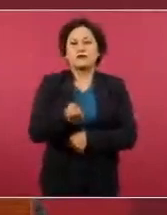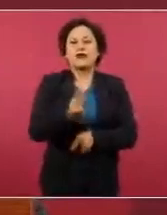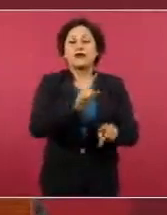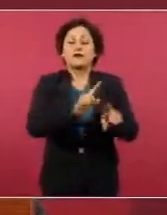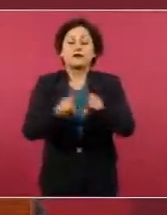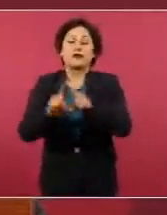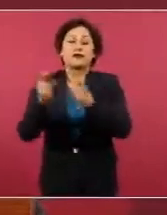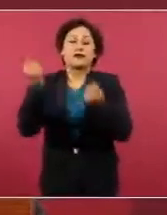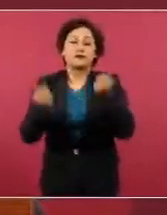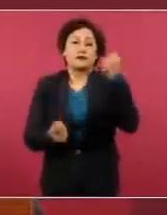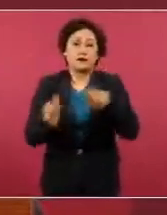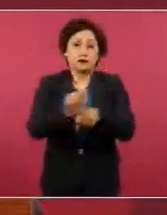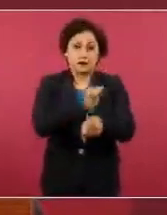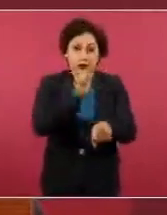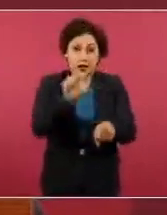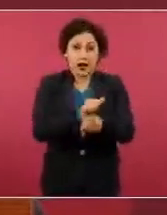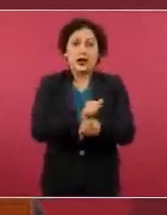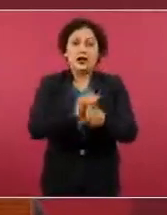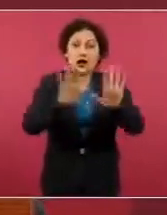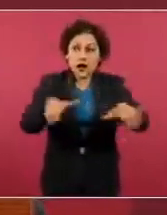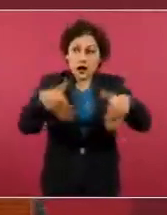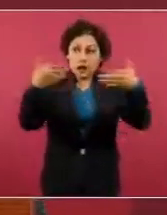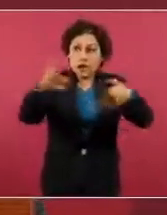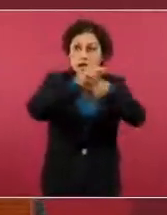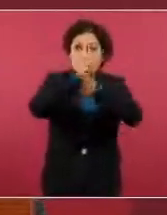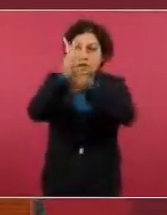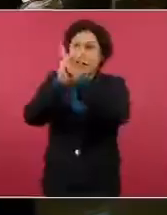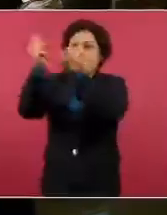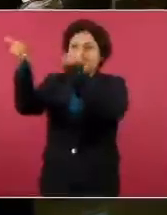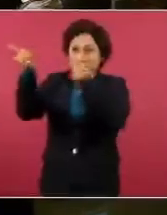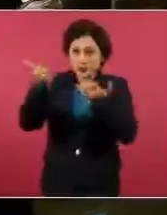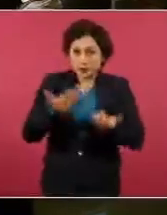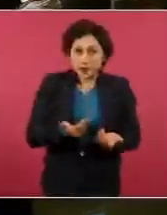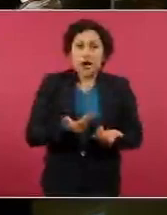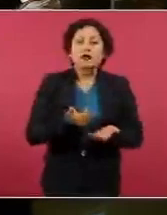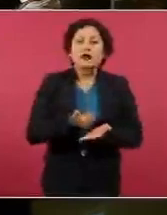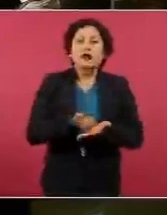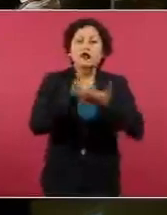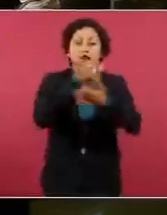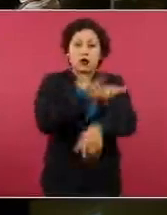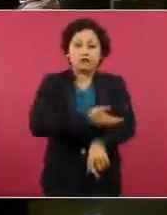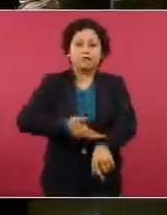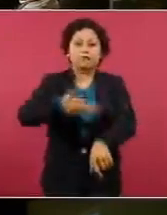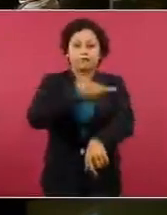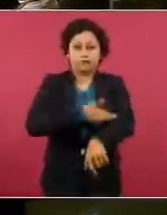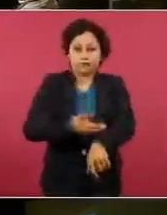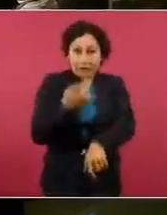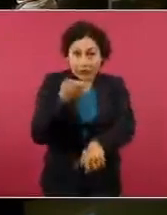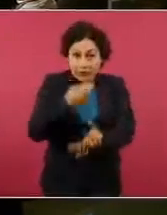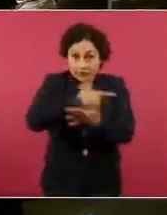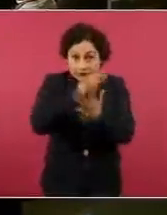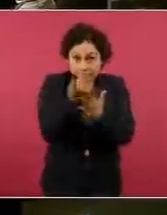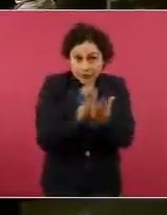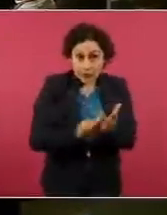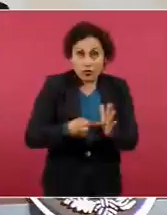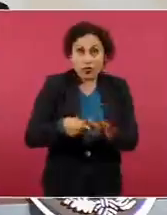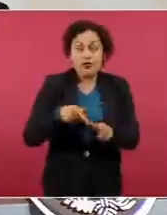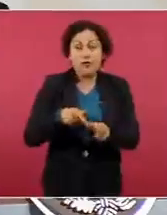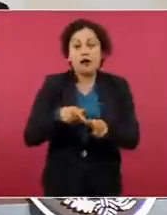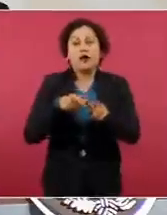vehículos usados provenientes del extranjero van a continuar durante 2023.